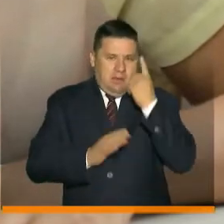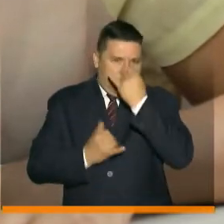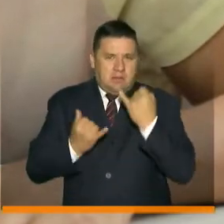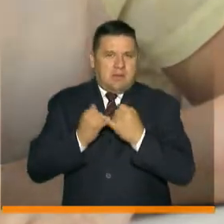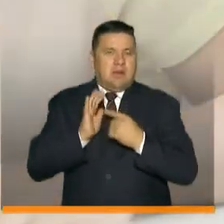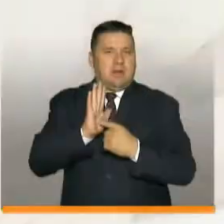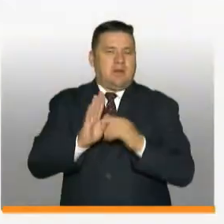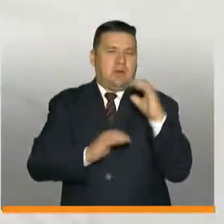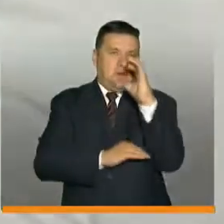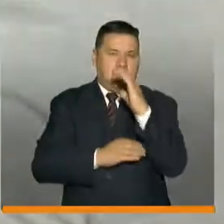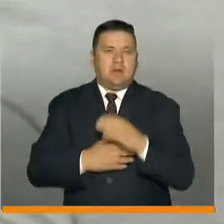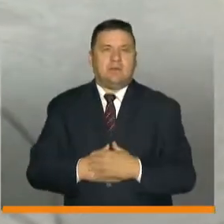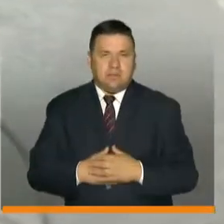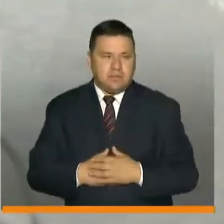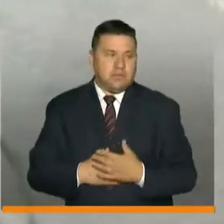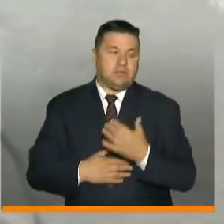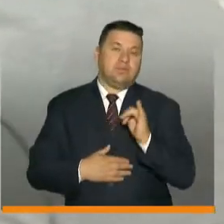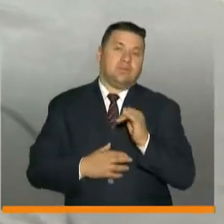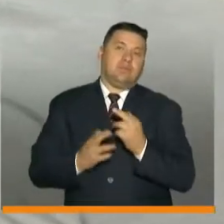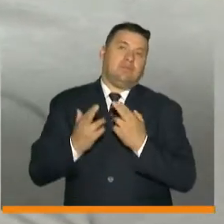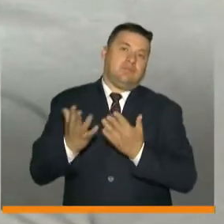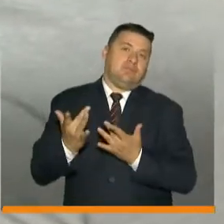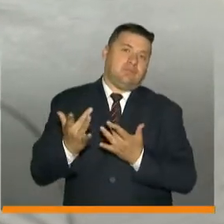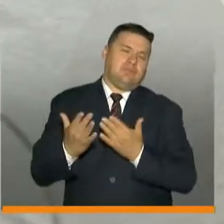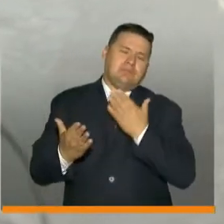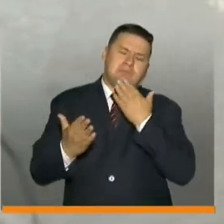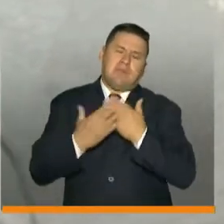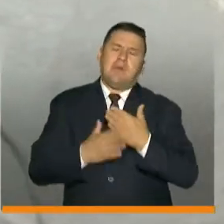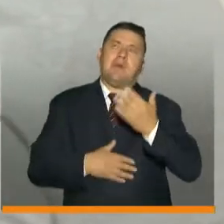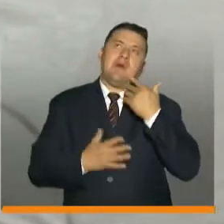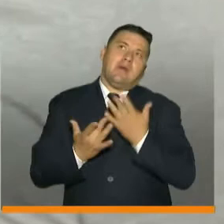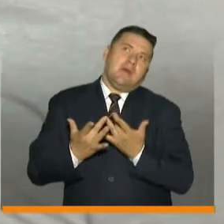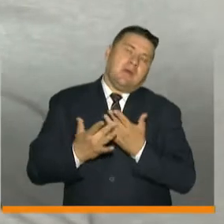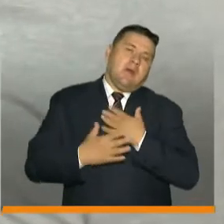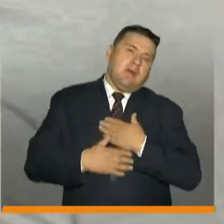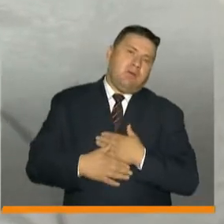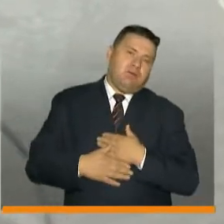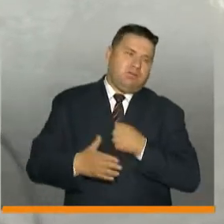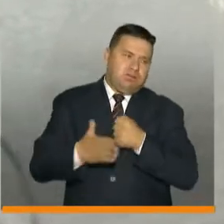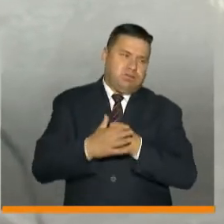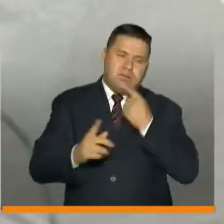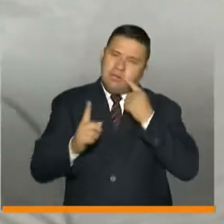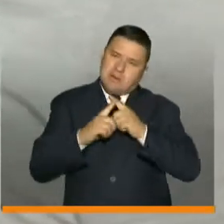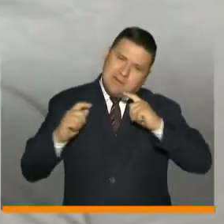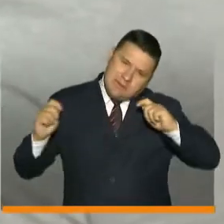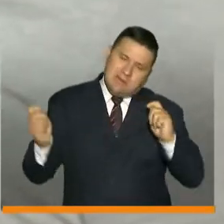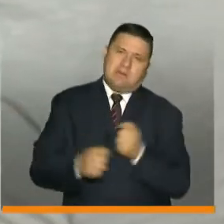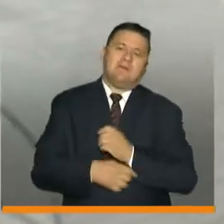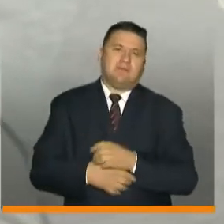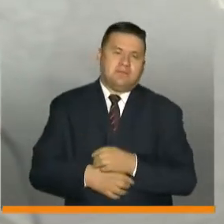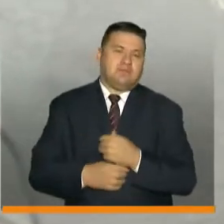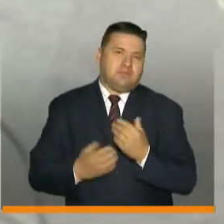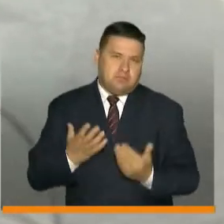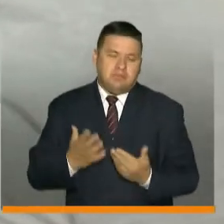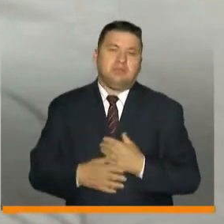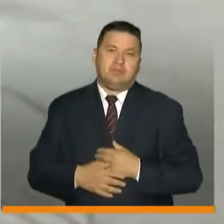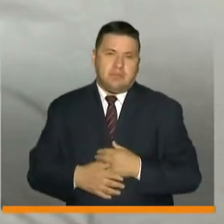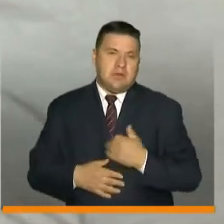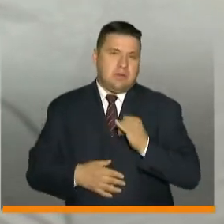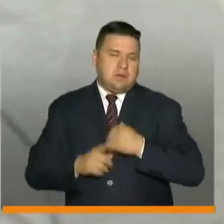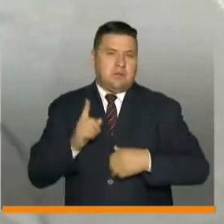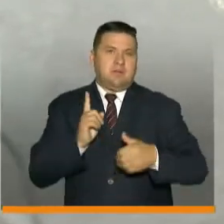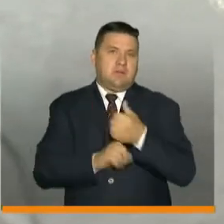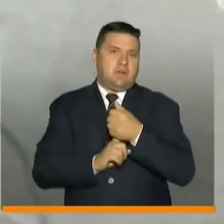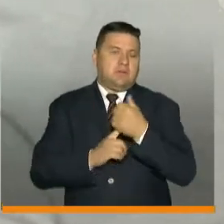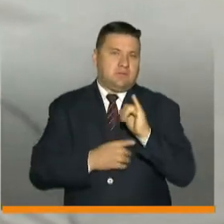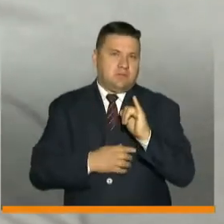cara por Colombia. Hemos estado esperándoles desde hace mucho tiempo, hemos luchado por el cambio y parece ser que lo hemos